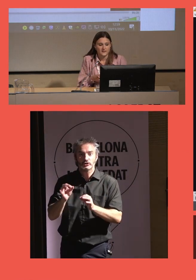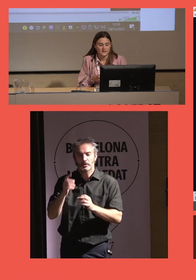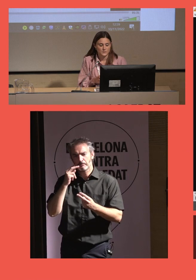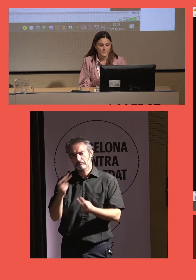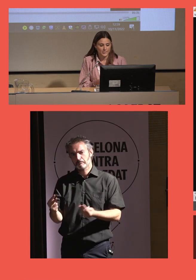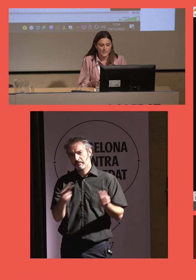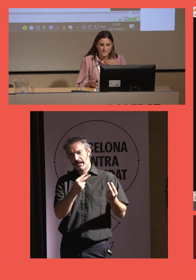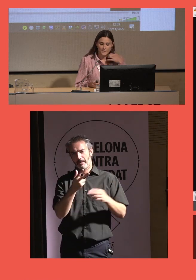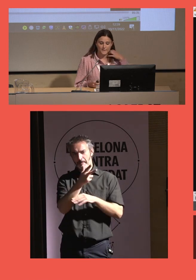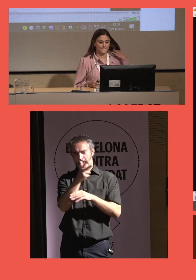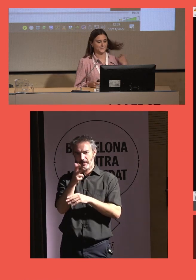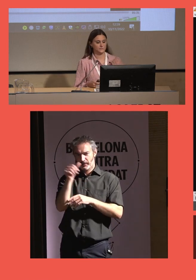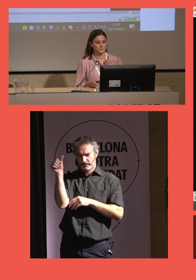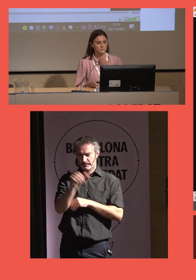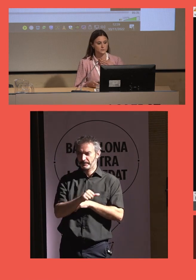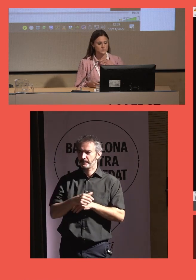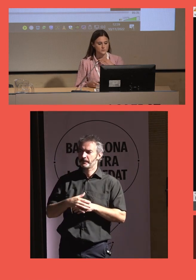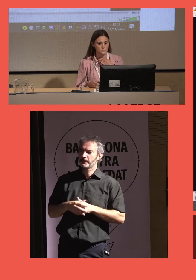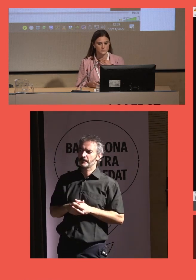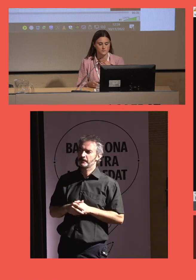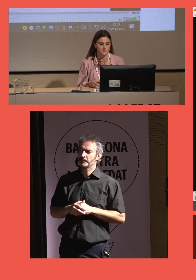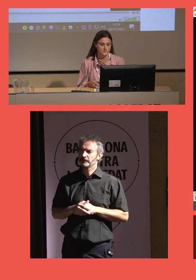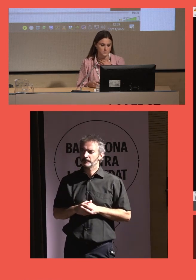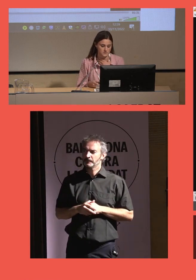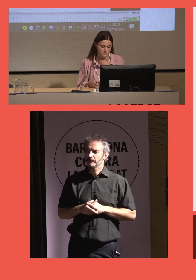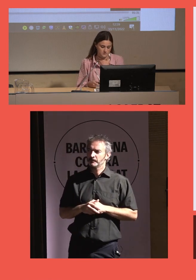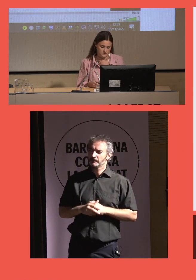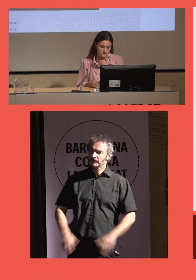Vamos por el vídeo. Ahora tenemos.